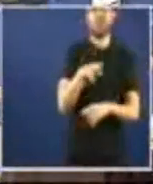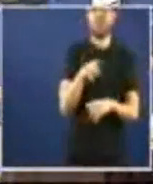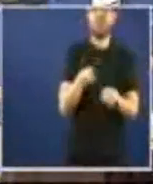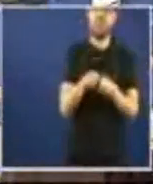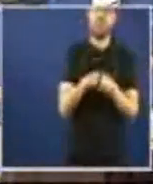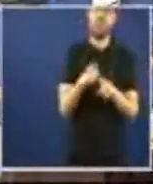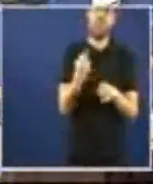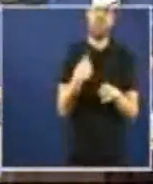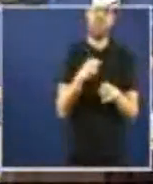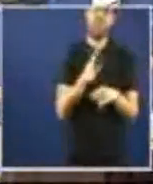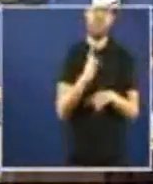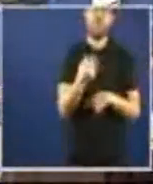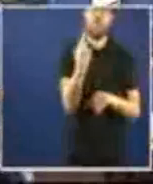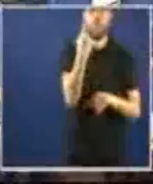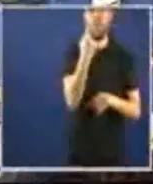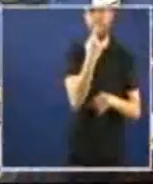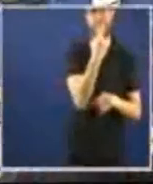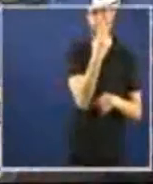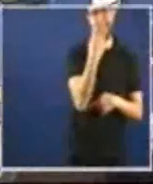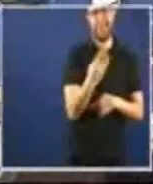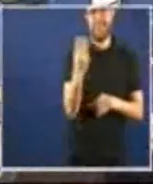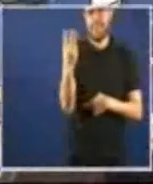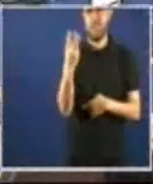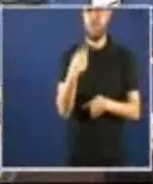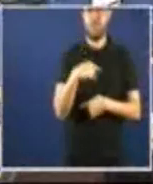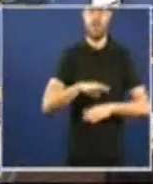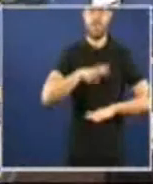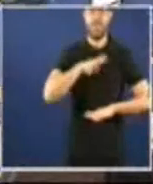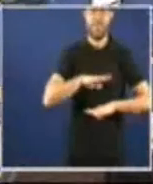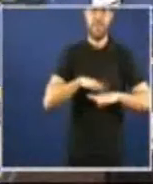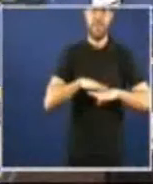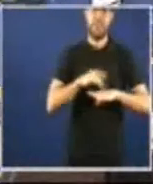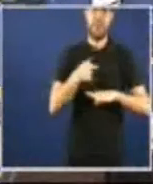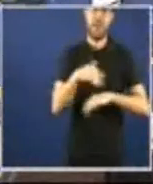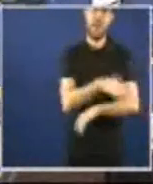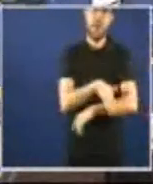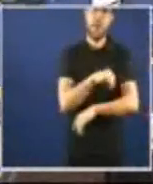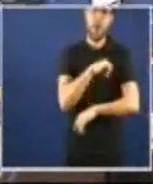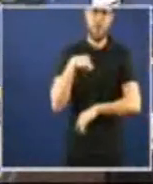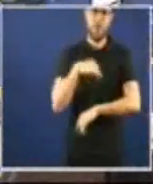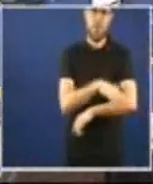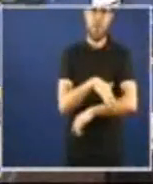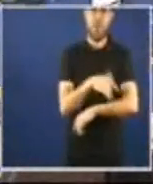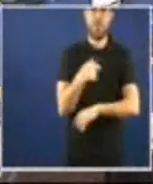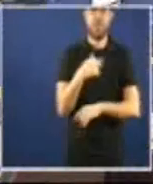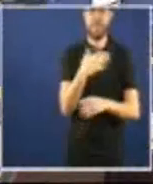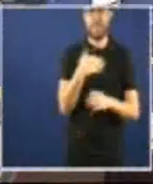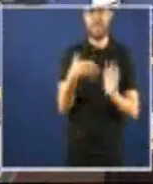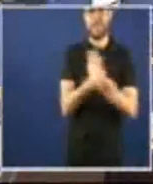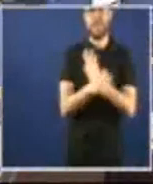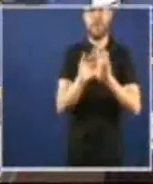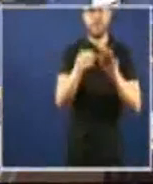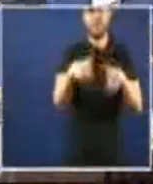encollemos nun terzo a nosa capacidade financeira para autogovernármonos estamos a padecer un retroceso de dimensións